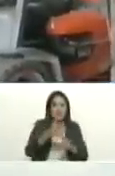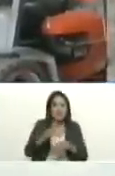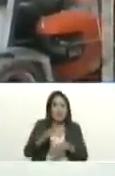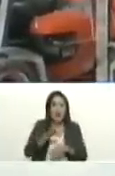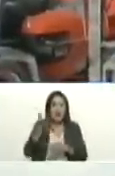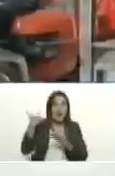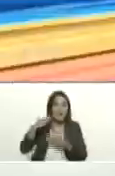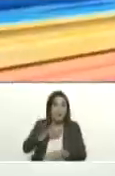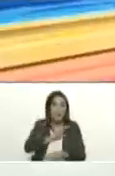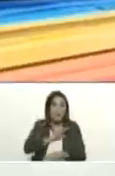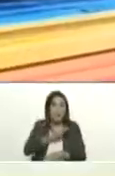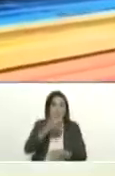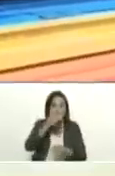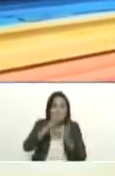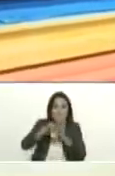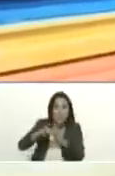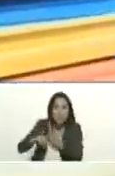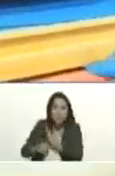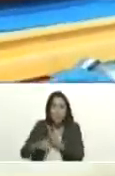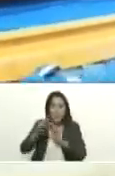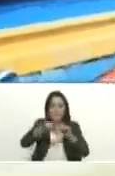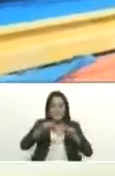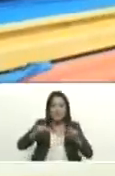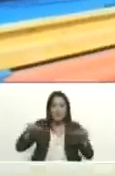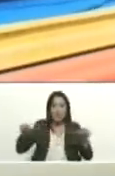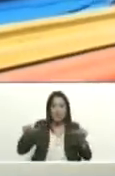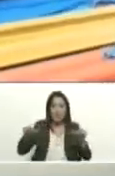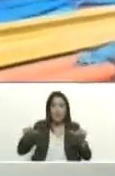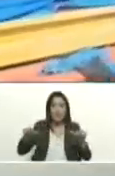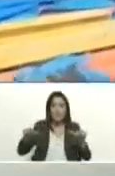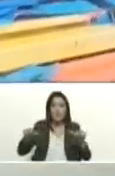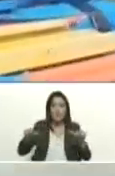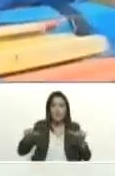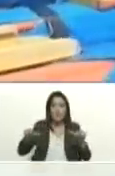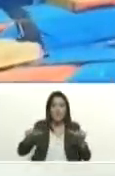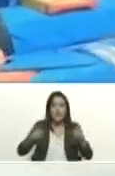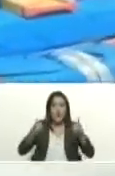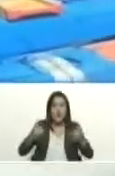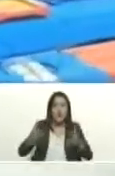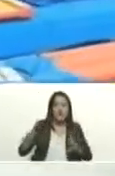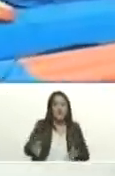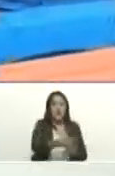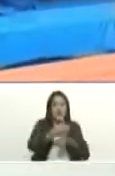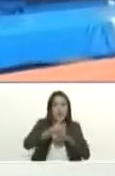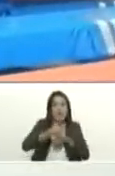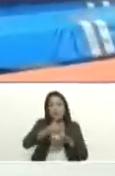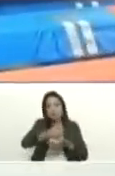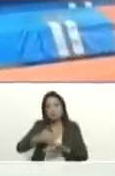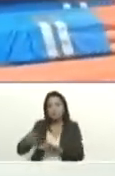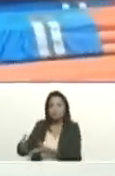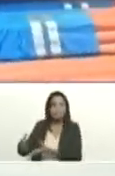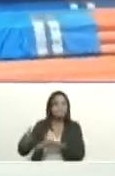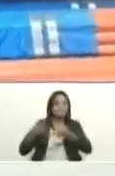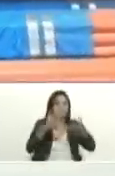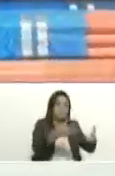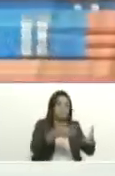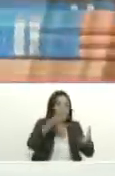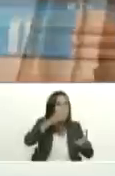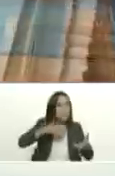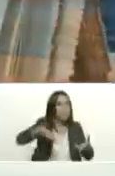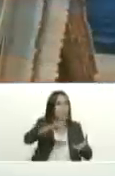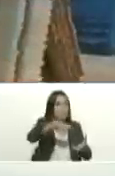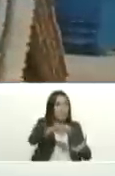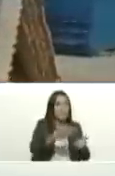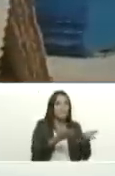mal habidos de estos grupos corruptos y que estos materiales lleguen a donde tiene que llegar al servicio